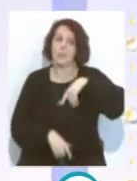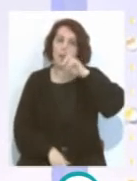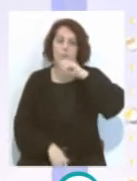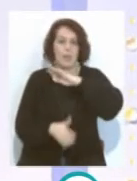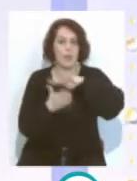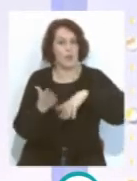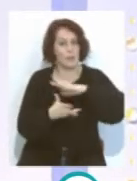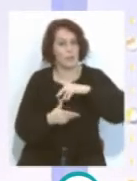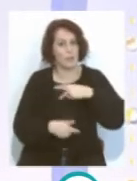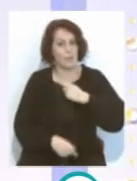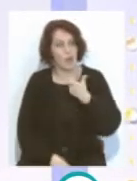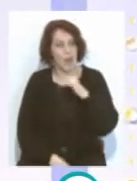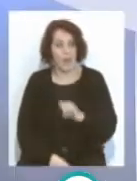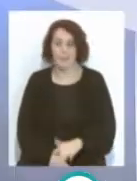Barcelona.